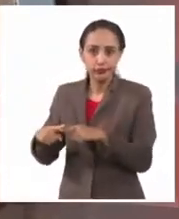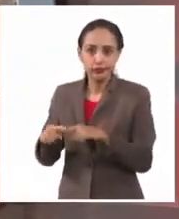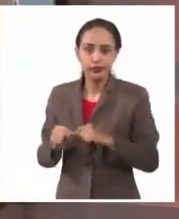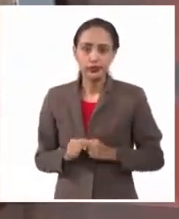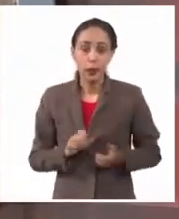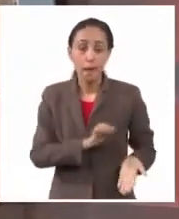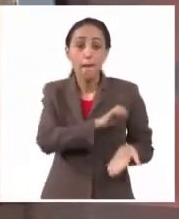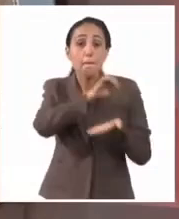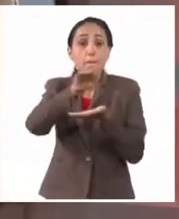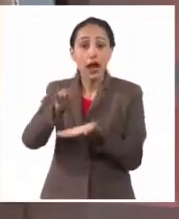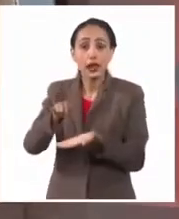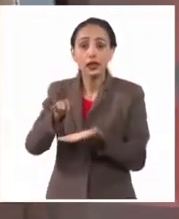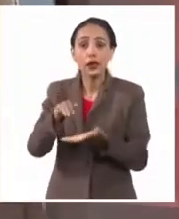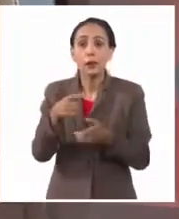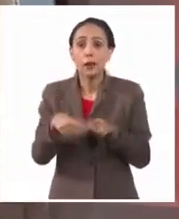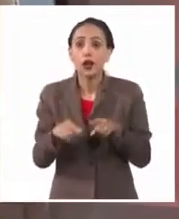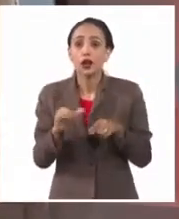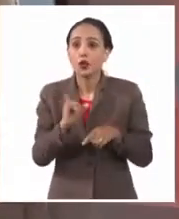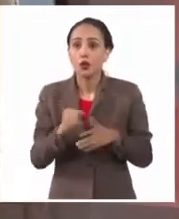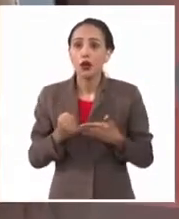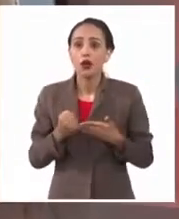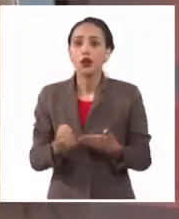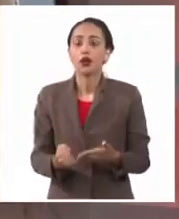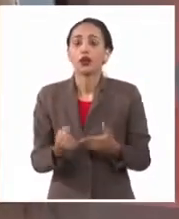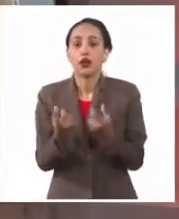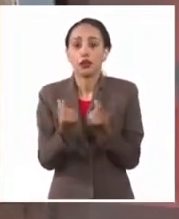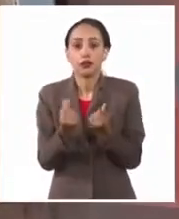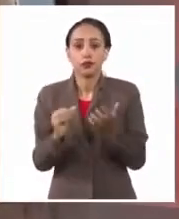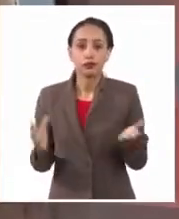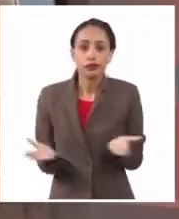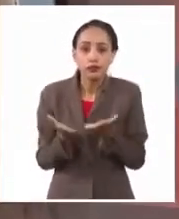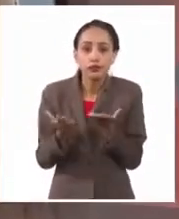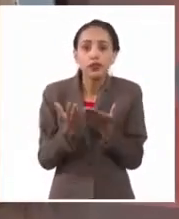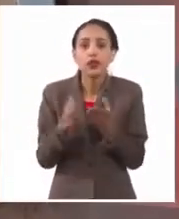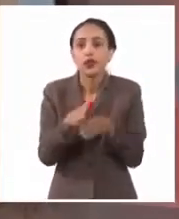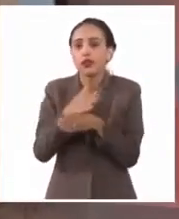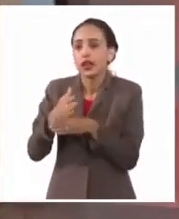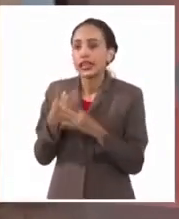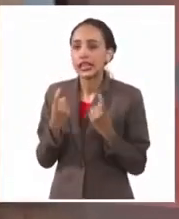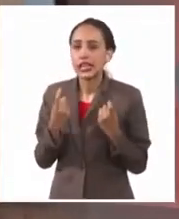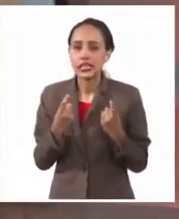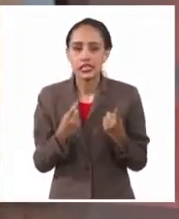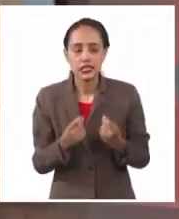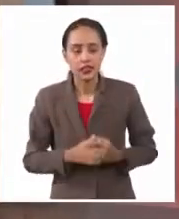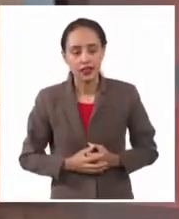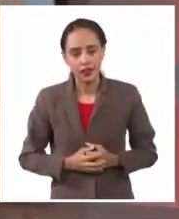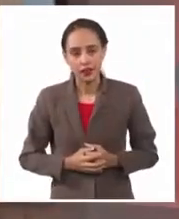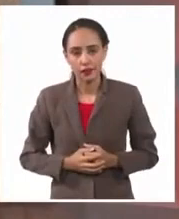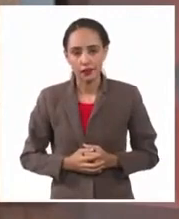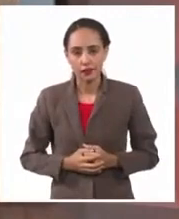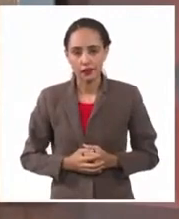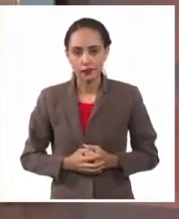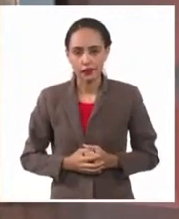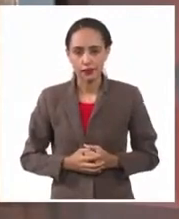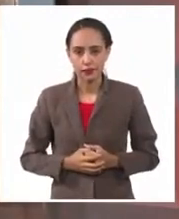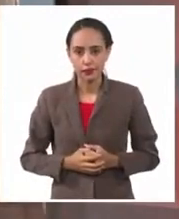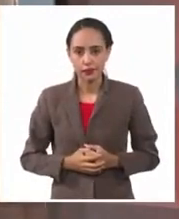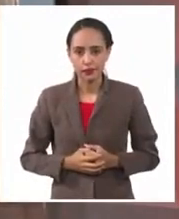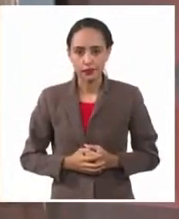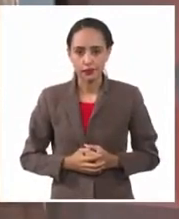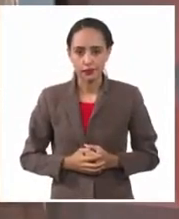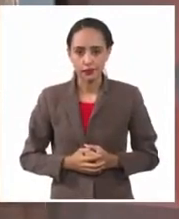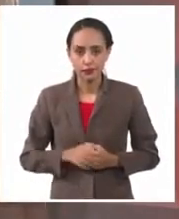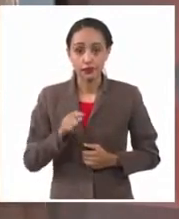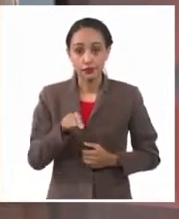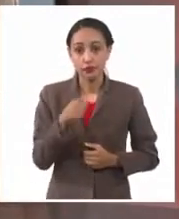para también ayudar a solventar determinadas necesidades que pueda tener, y esto,